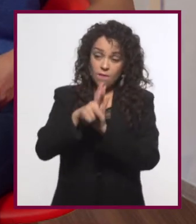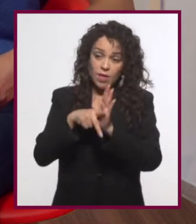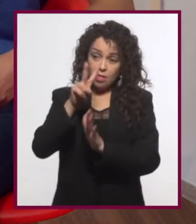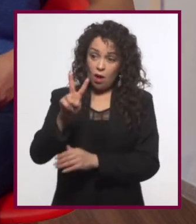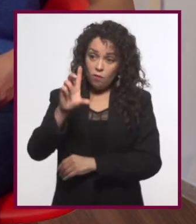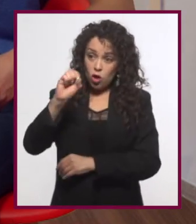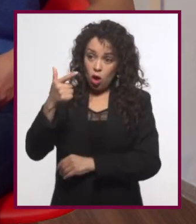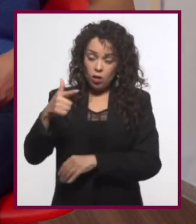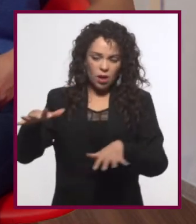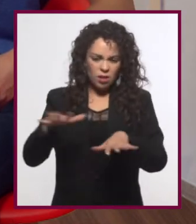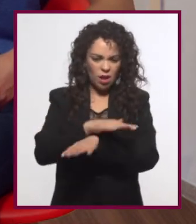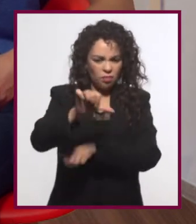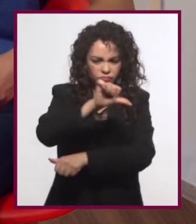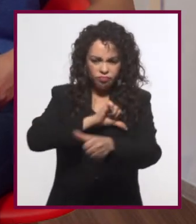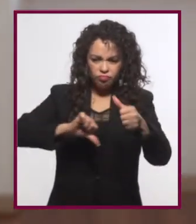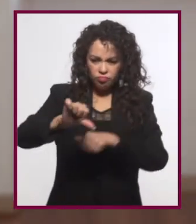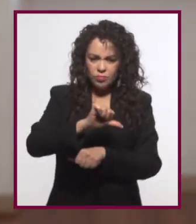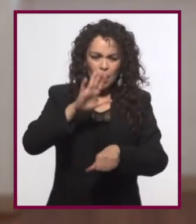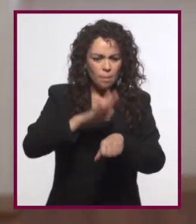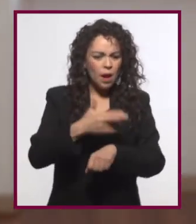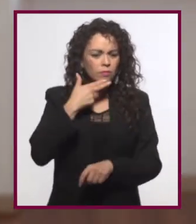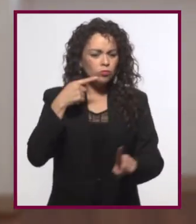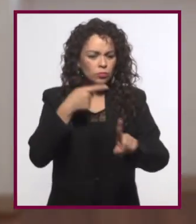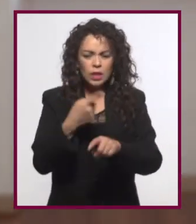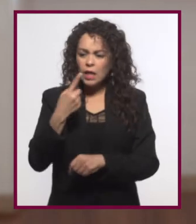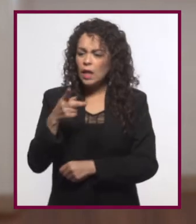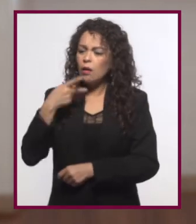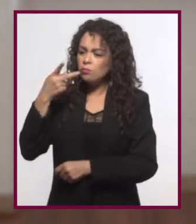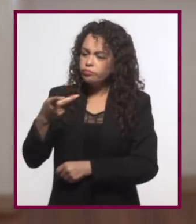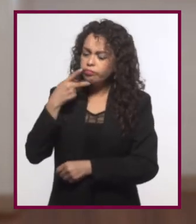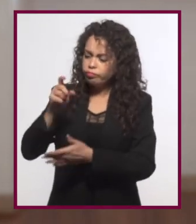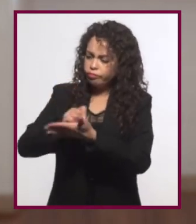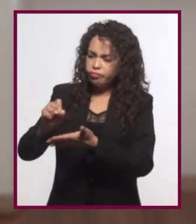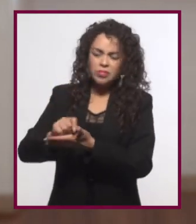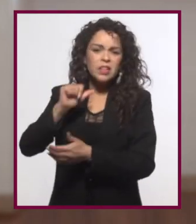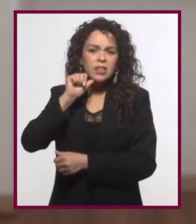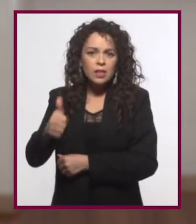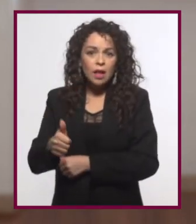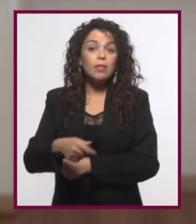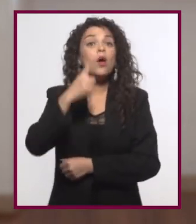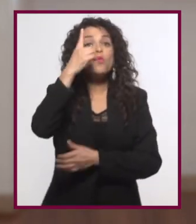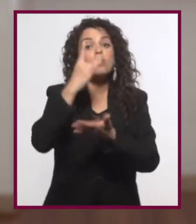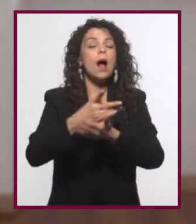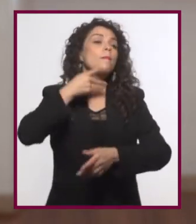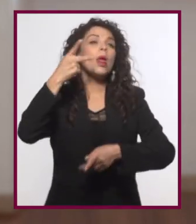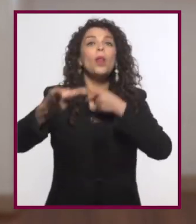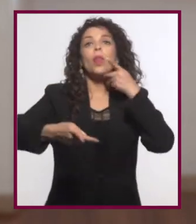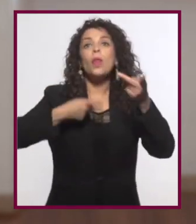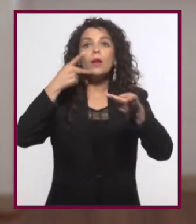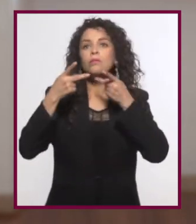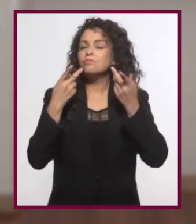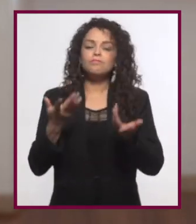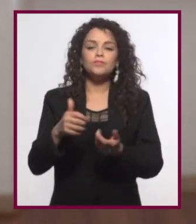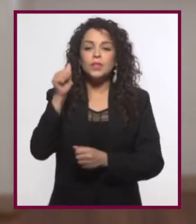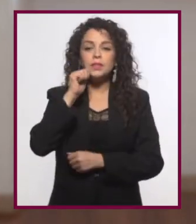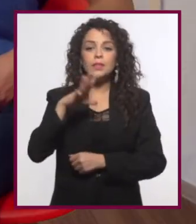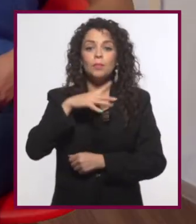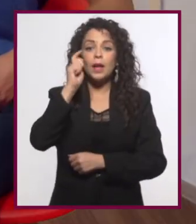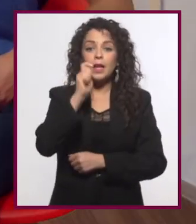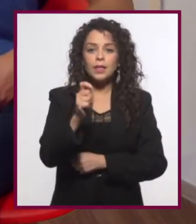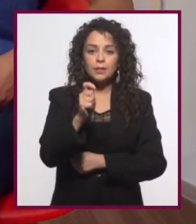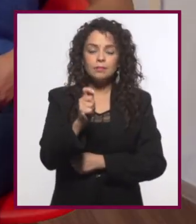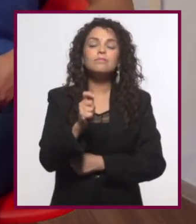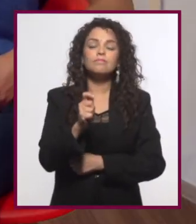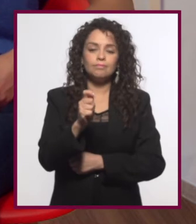ha sustituido a la palabra escrita y que todo es hablar, hablar y hablar, los buenos bloggers siempre tienen listo...